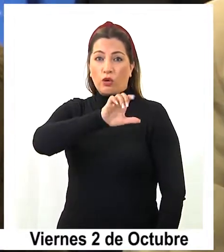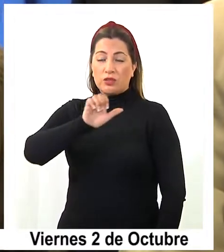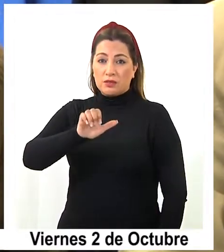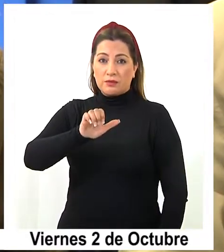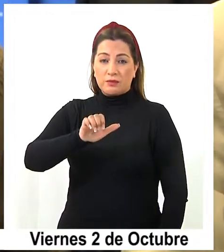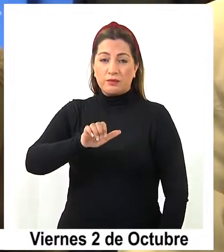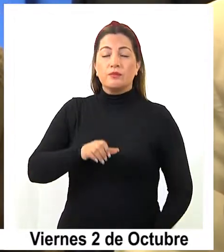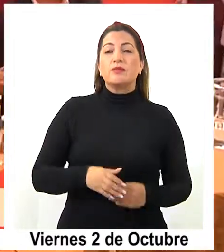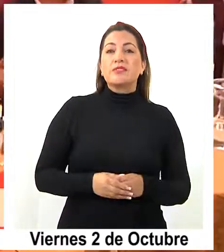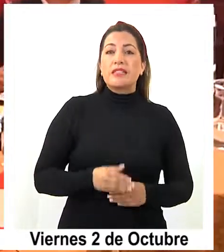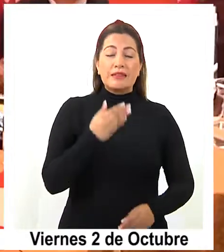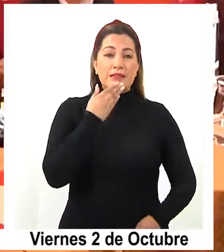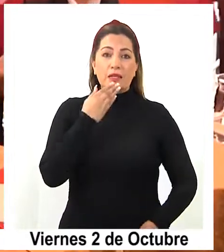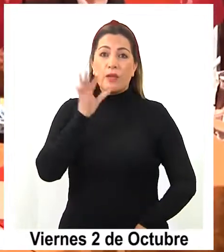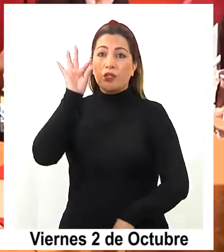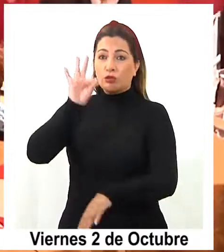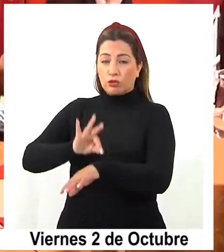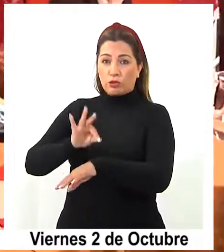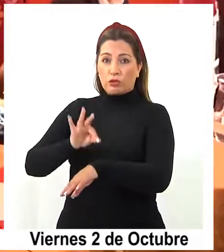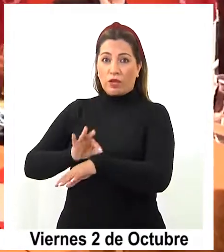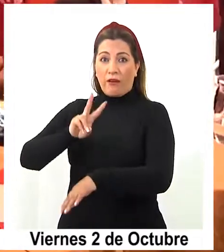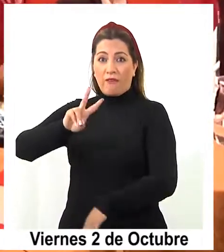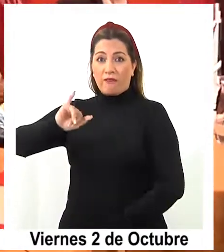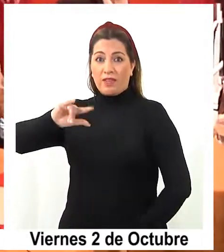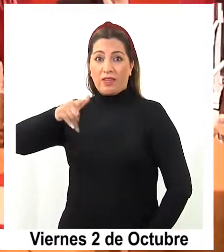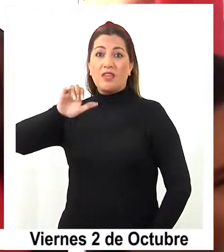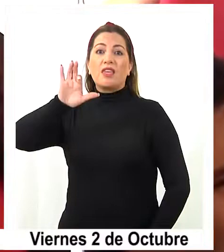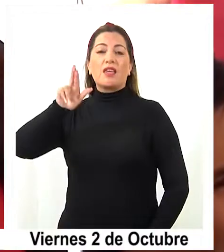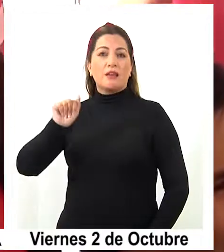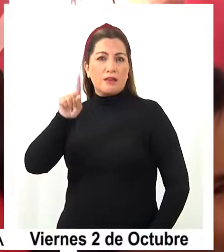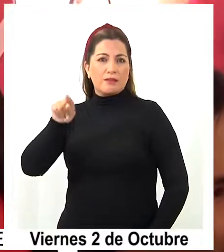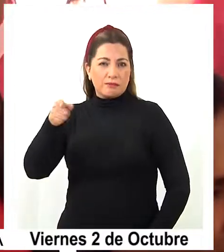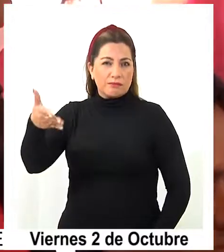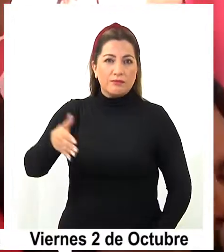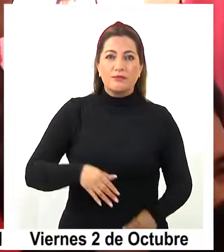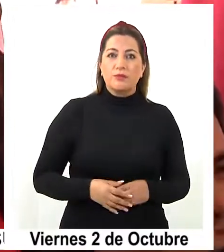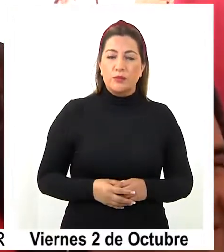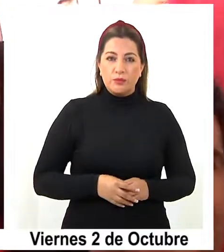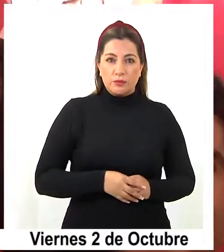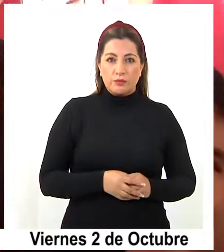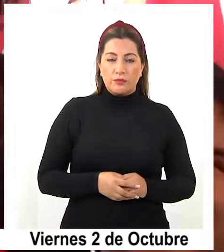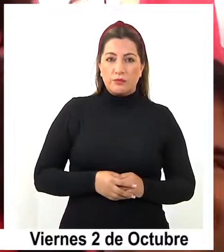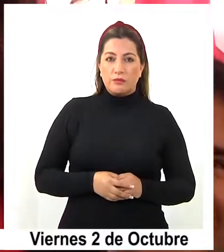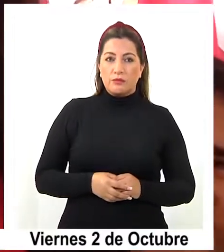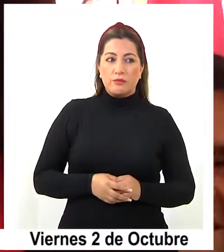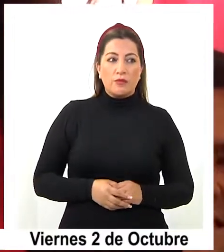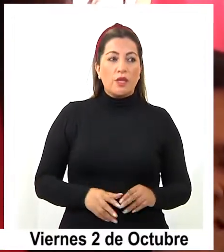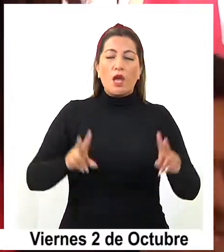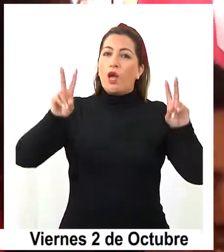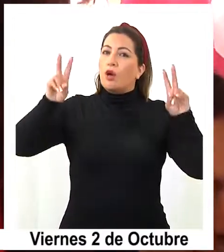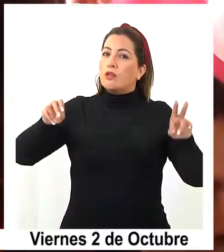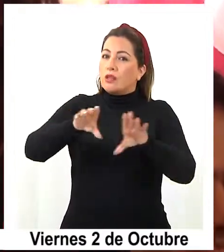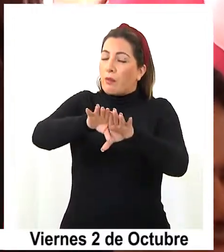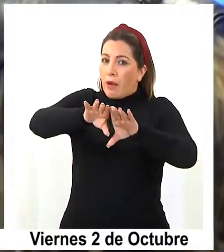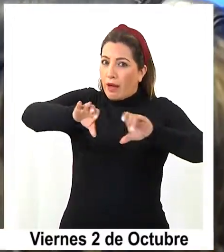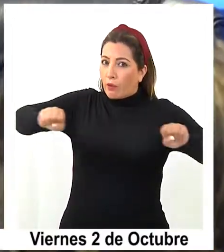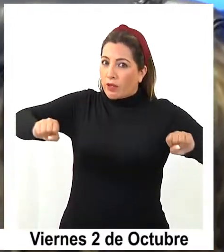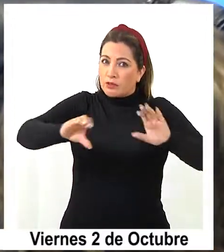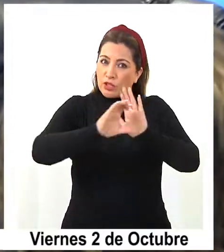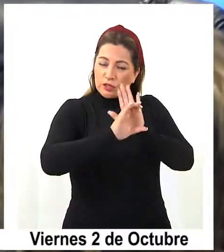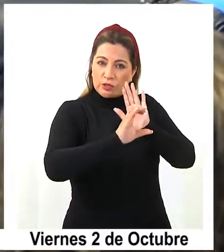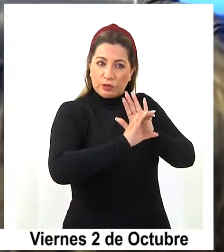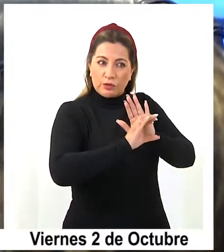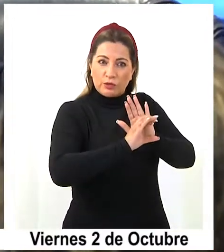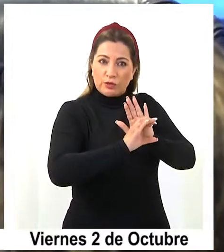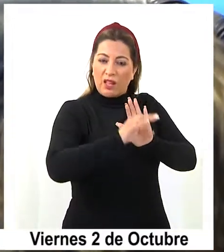Partido Comunes y la doctora Roxana Vigueras del Partido Liberal. Respecto al Pacto Unidad Constituyente,